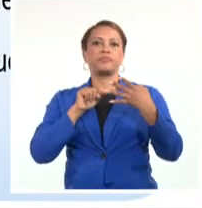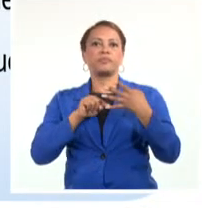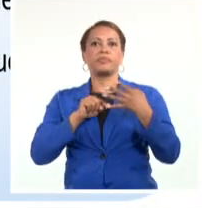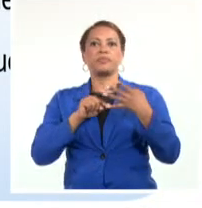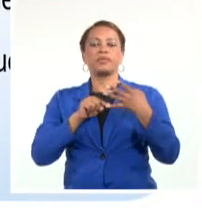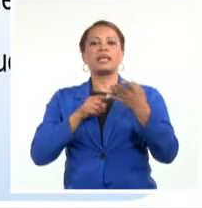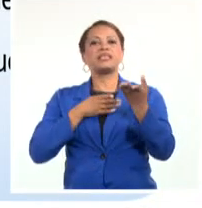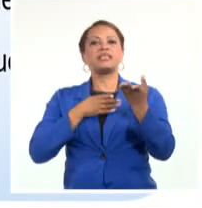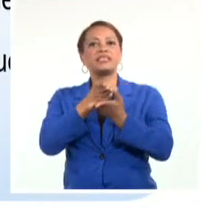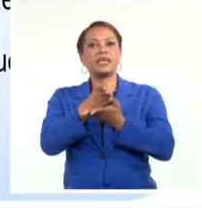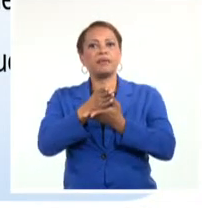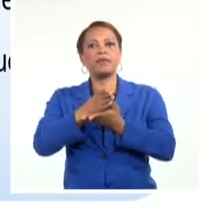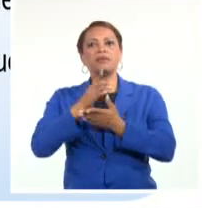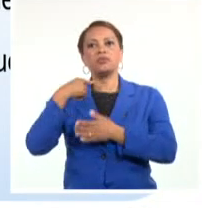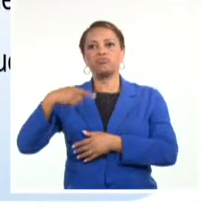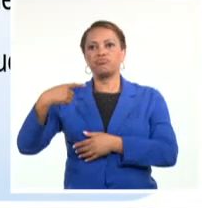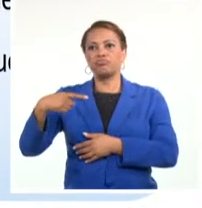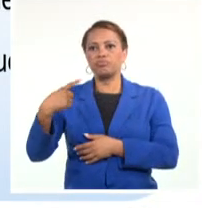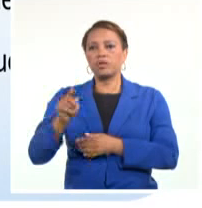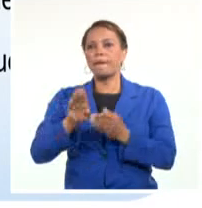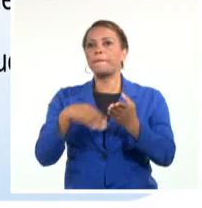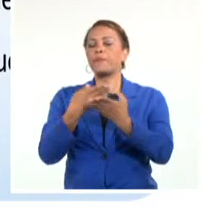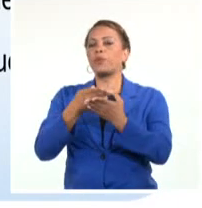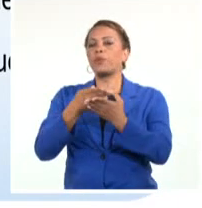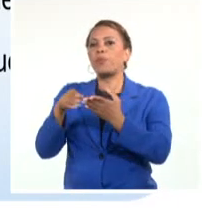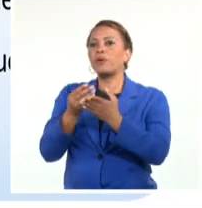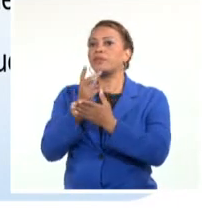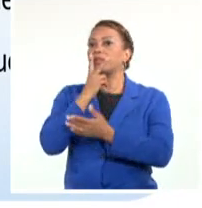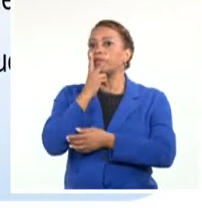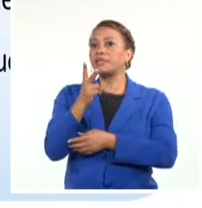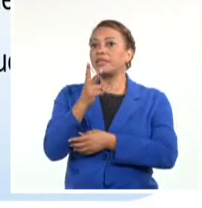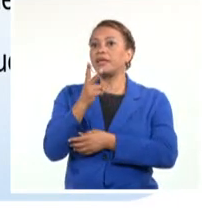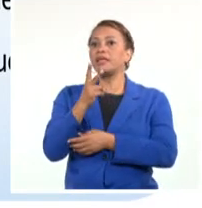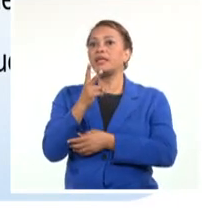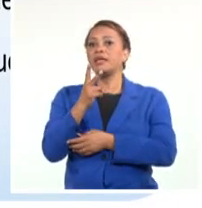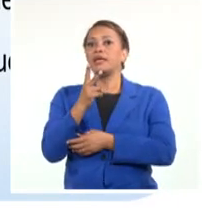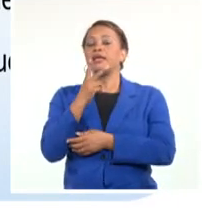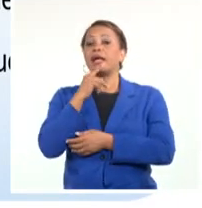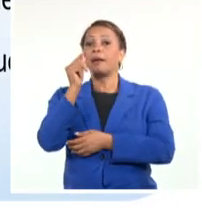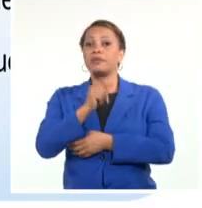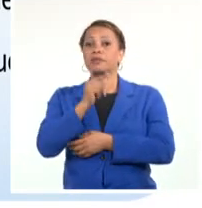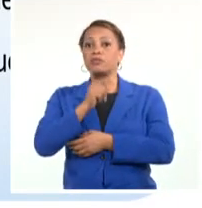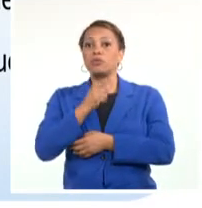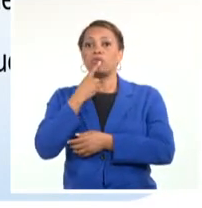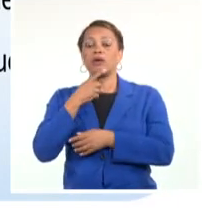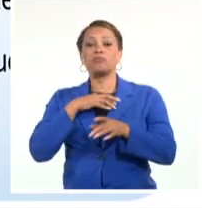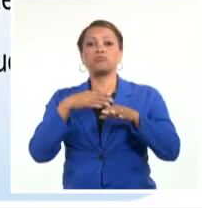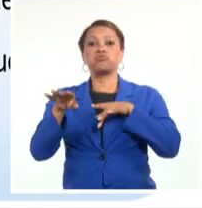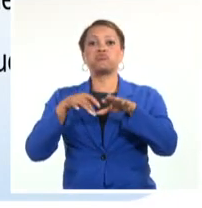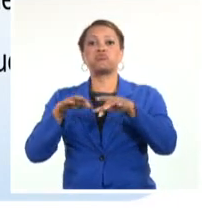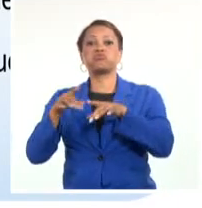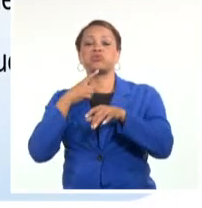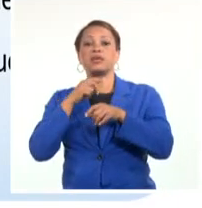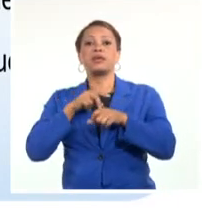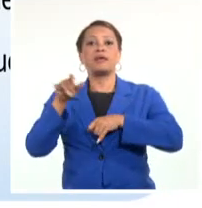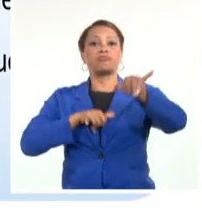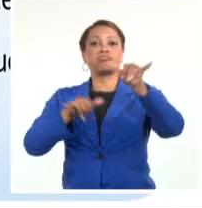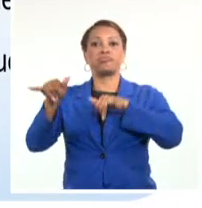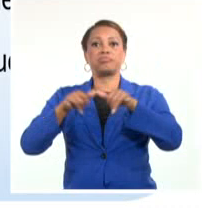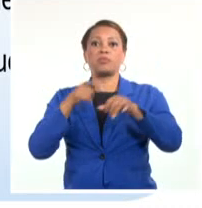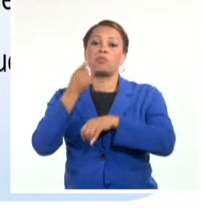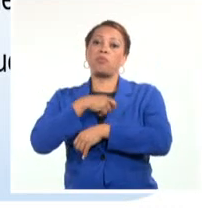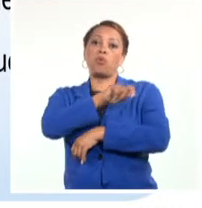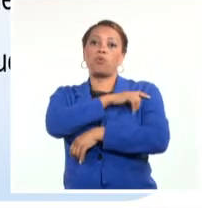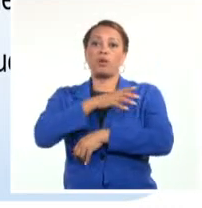sistemático y propuestas para atender la movilidad y migración interna y externa de la